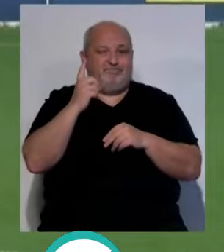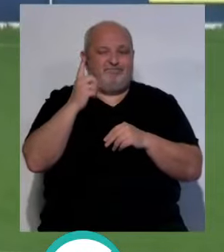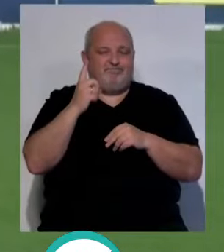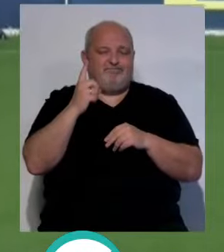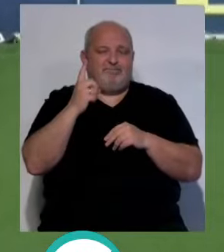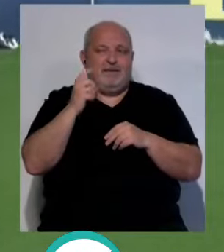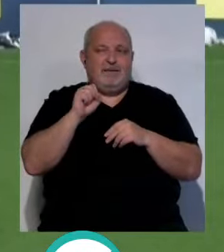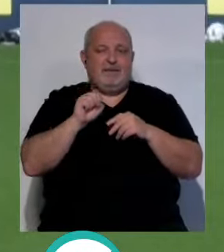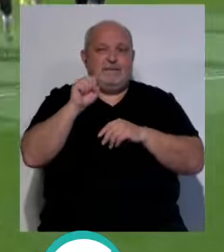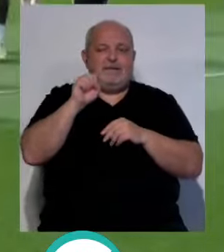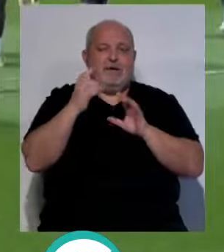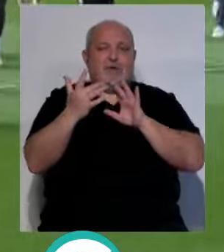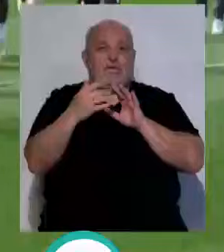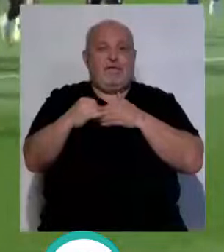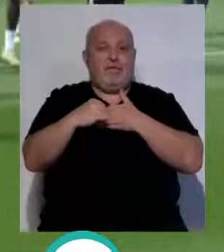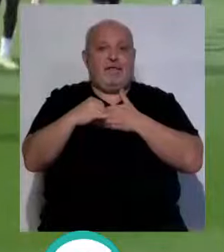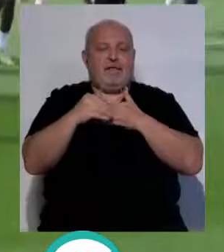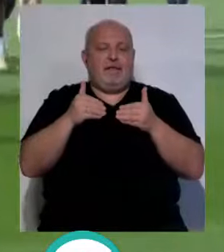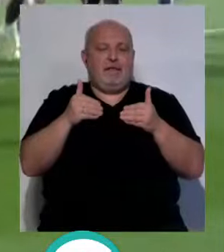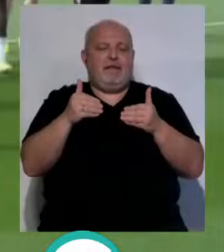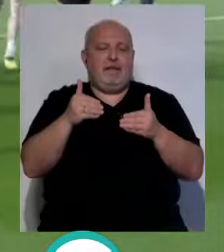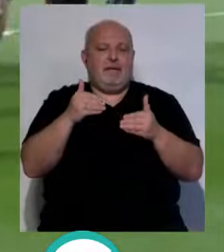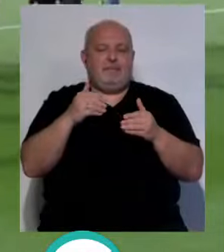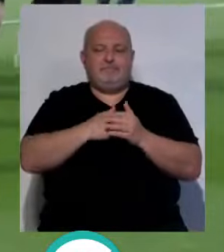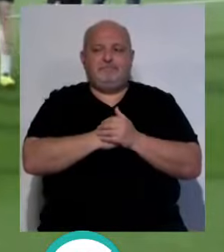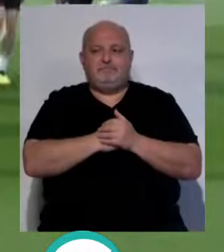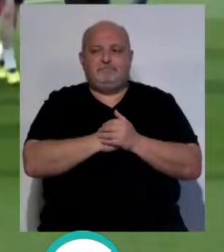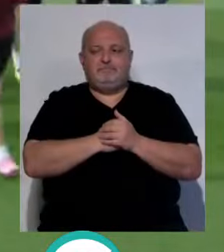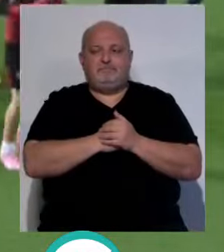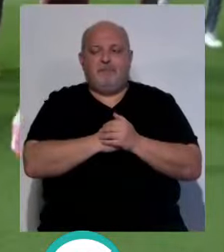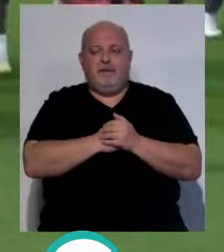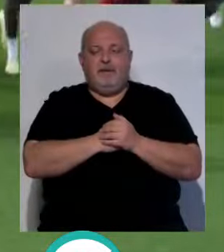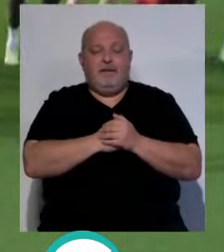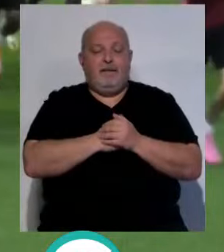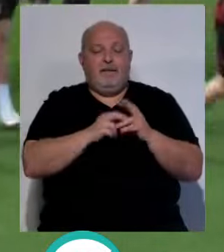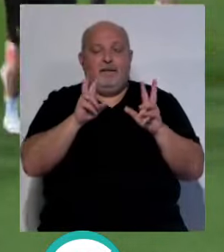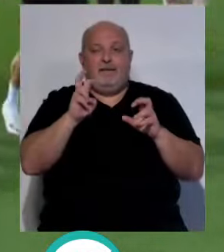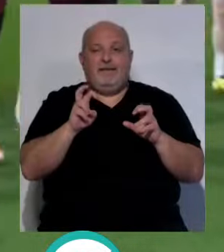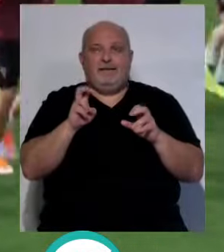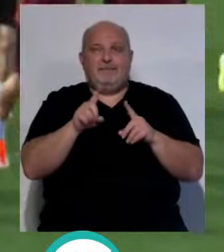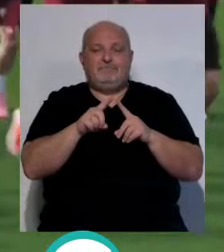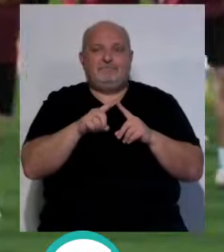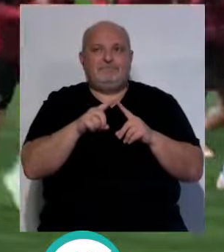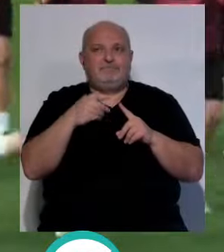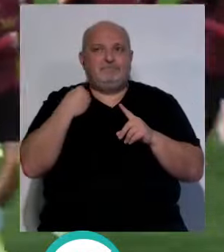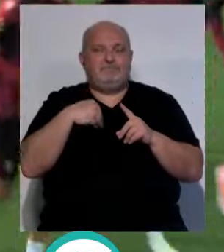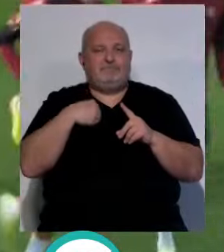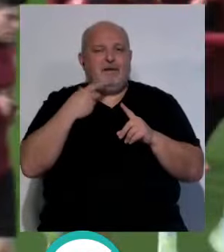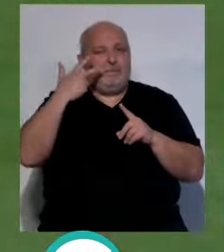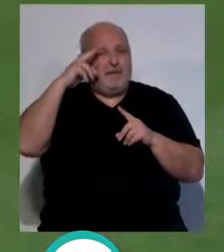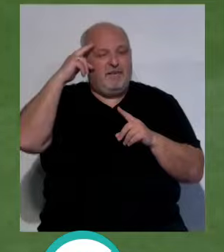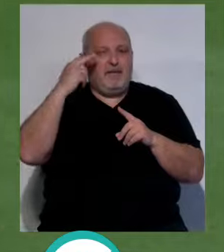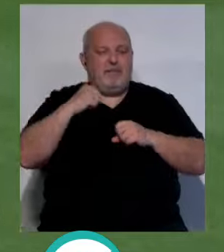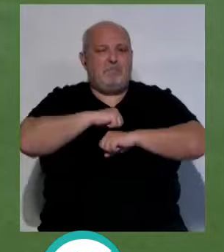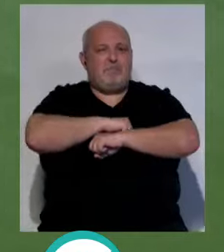seguro que al haber un poquito de contacto cerca, el árbol lo hubiera anulado. Pero claro, ese es un tema de que la experiencia